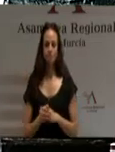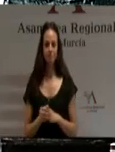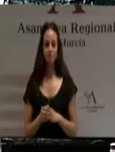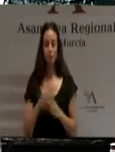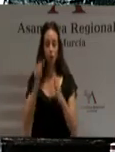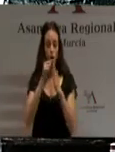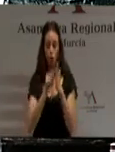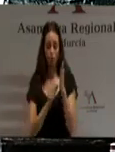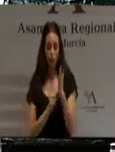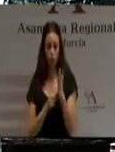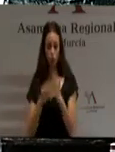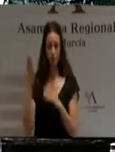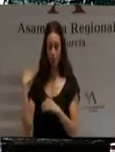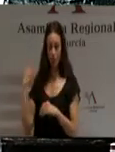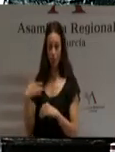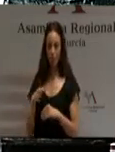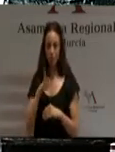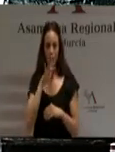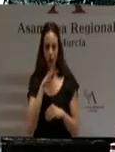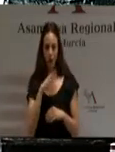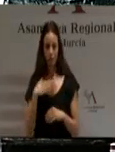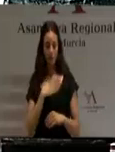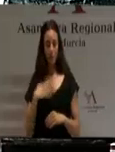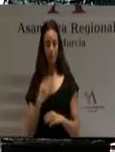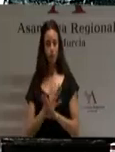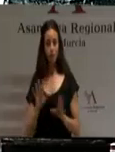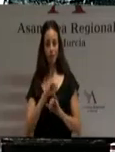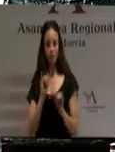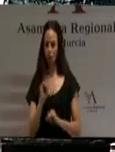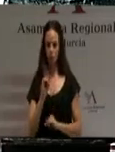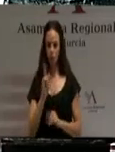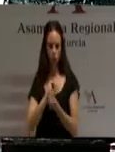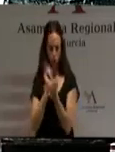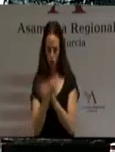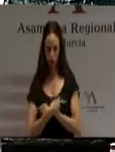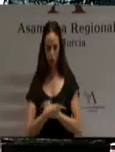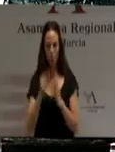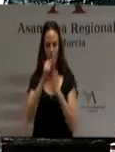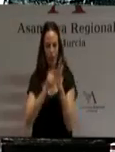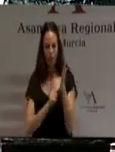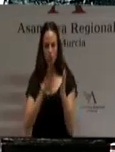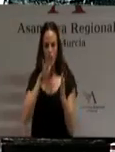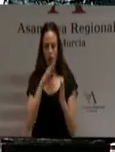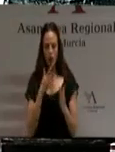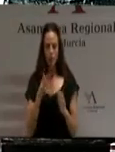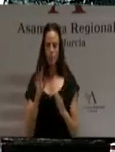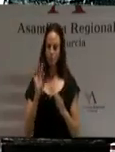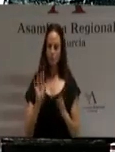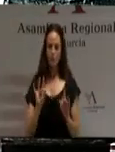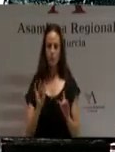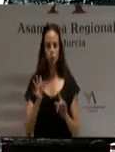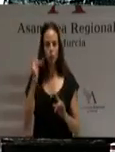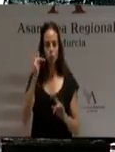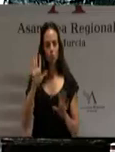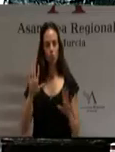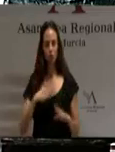puestos de relieve anteriormente no quiere decir que estemos satisfechos. Todo lo contrario. Son datos que nos invitan al optimismo, pero nunca